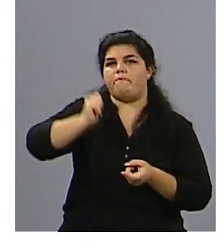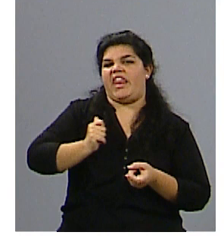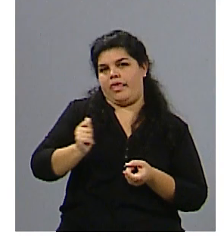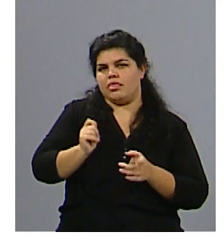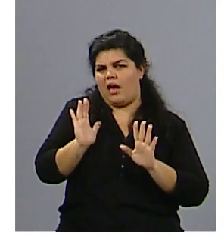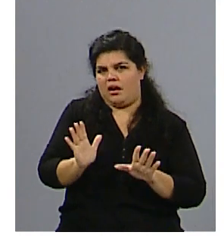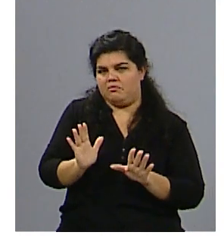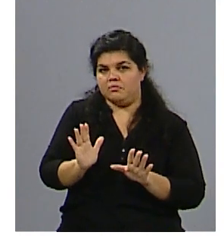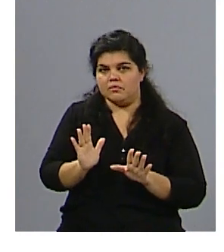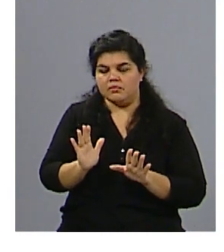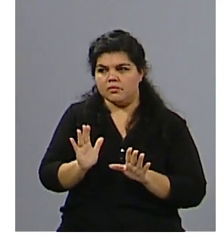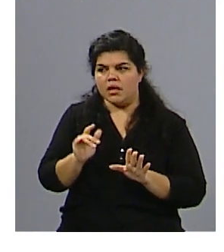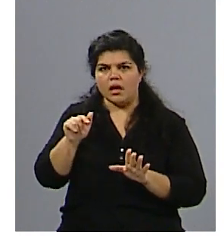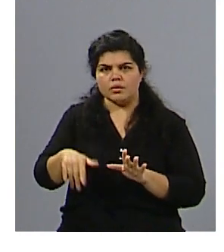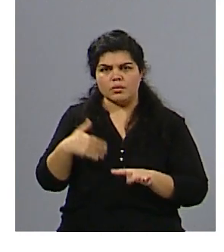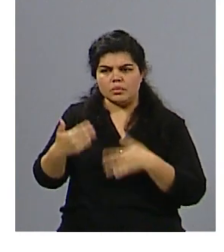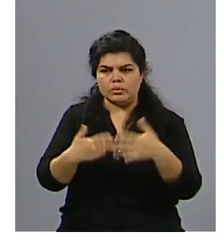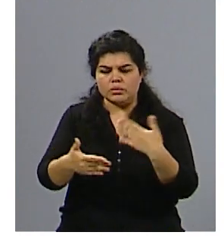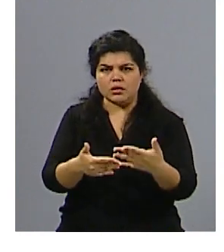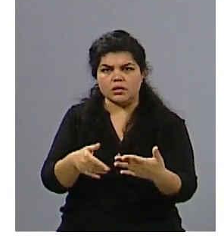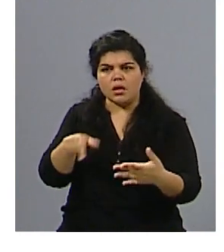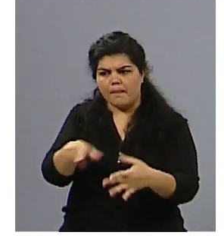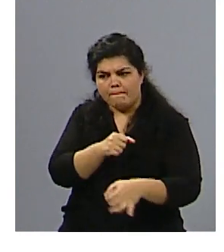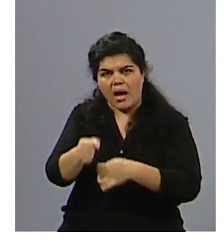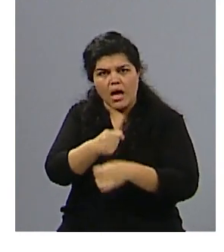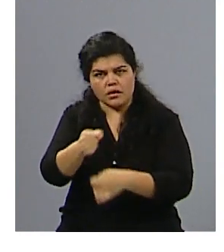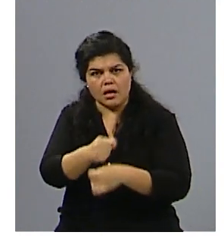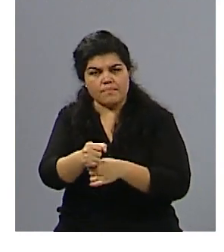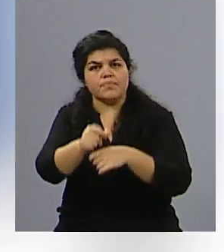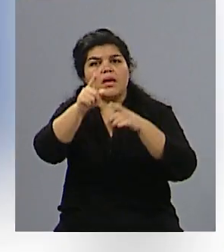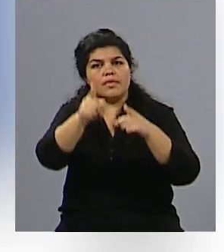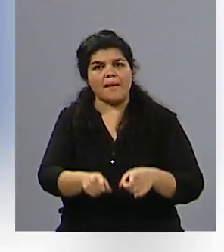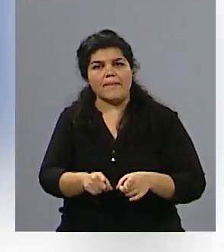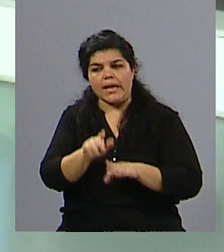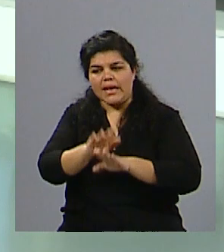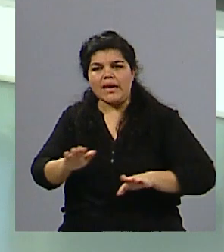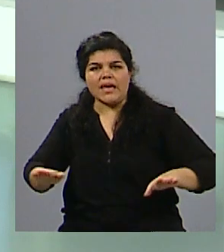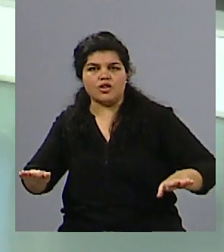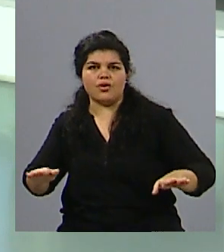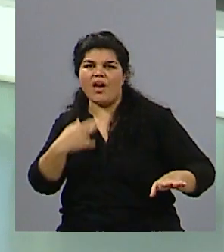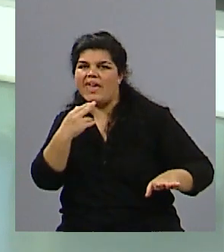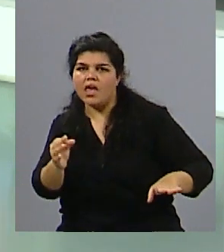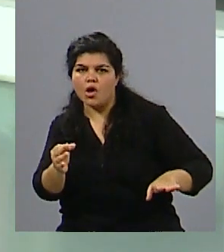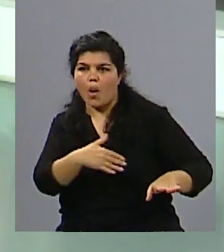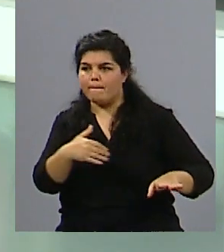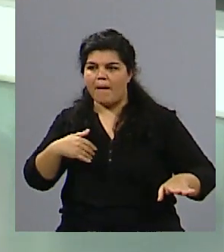ni hablar de los chicos que se quedan sin su mamá. Sí, que son las consecuencias secundarias, si se quiere,